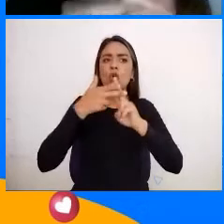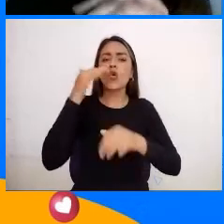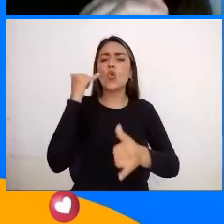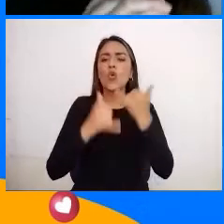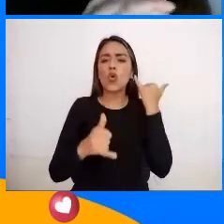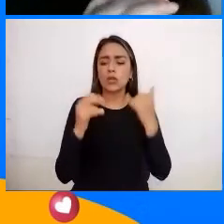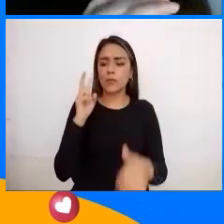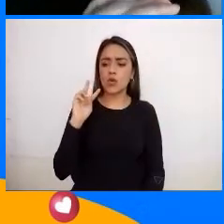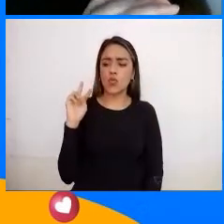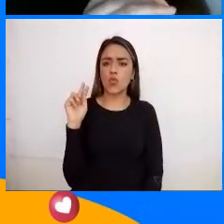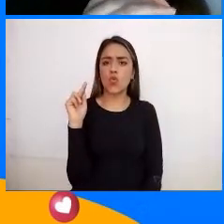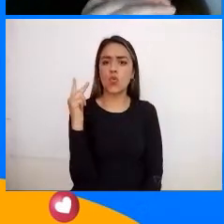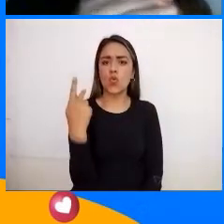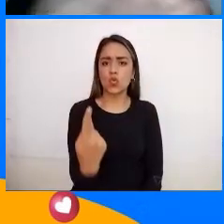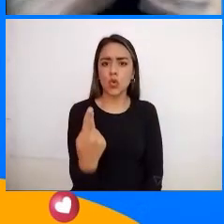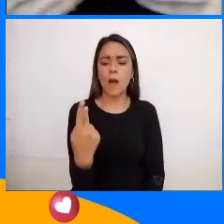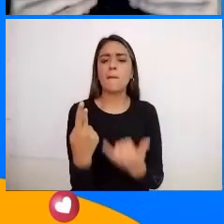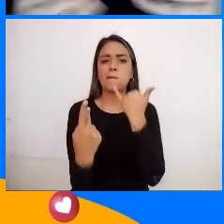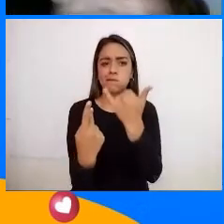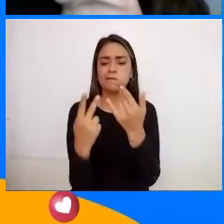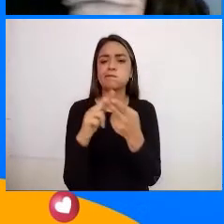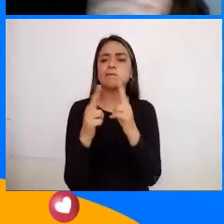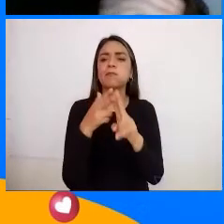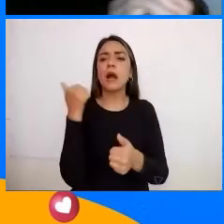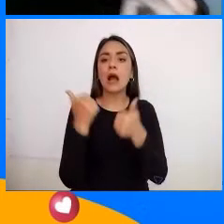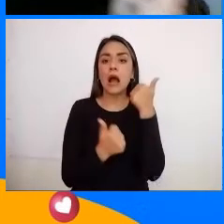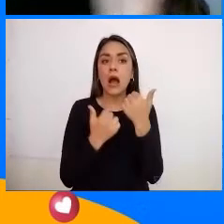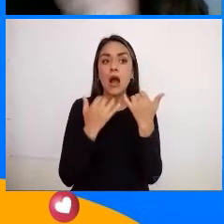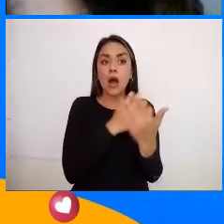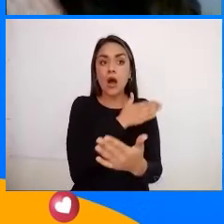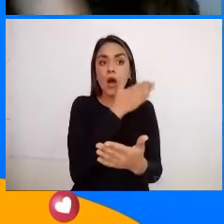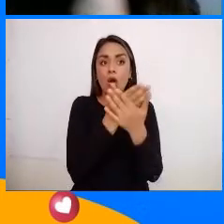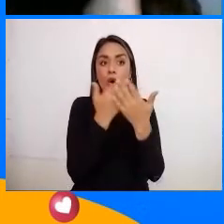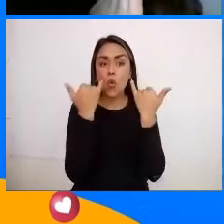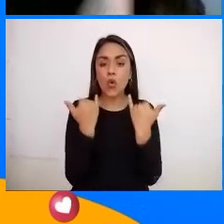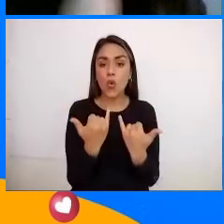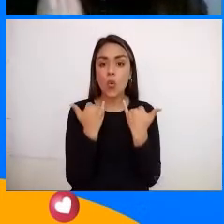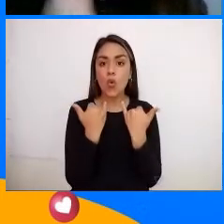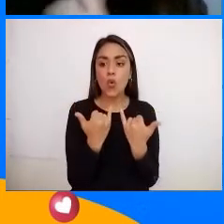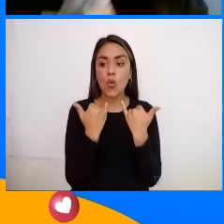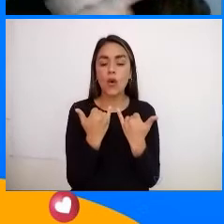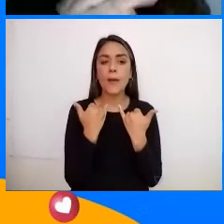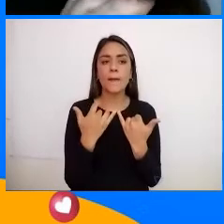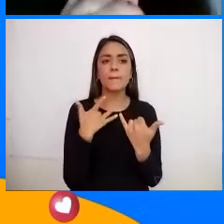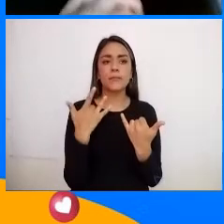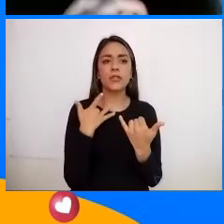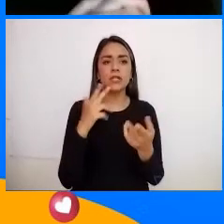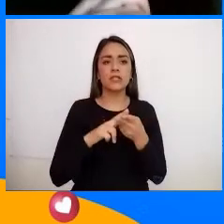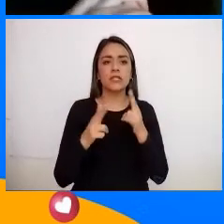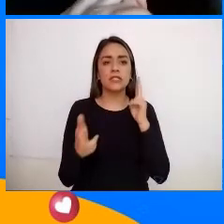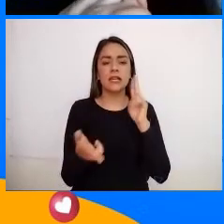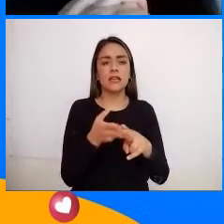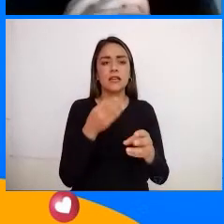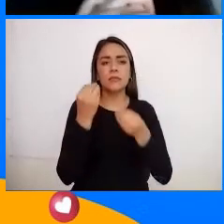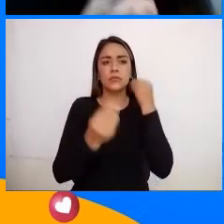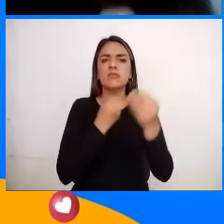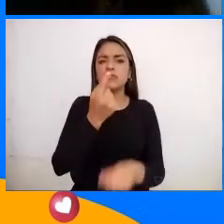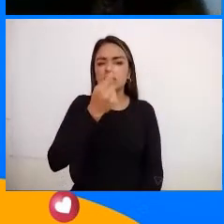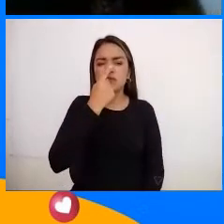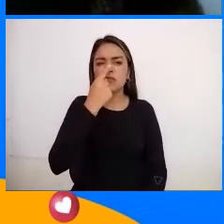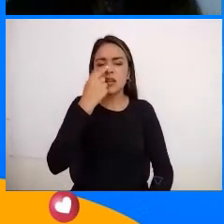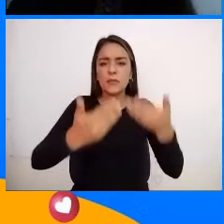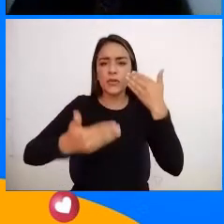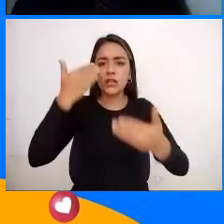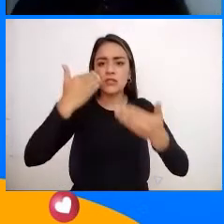evolución A los que estamos ahora Hemos sentido esa necesidad de explorar Entonces